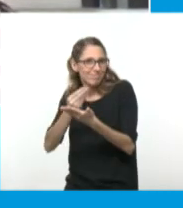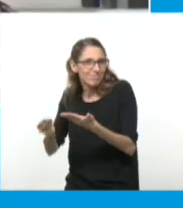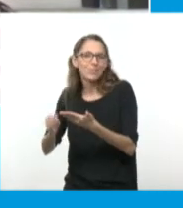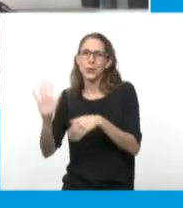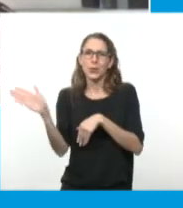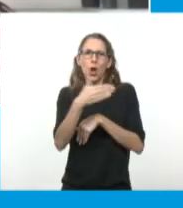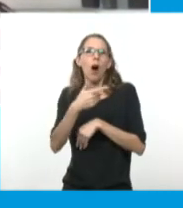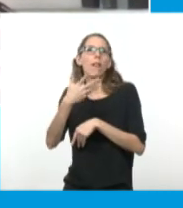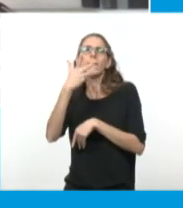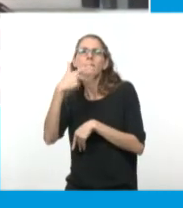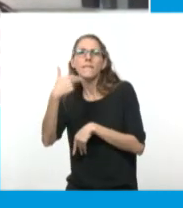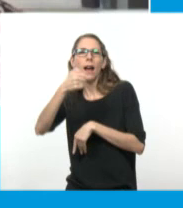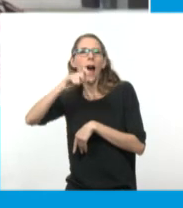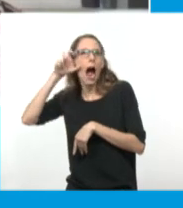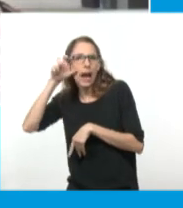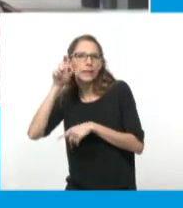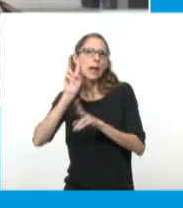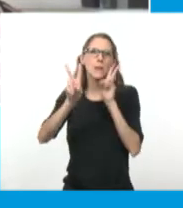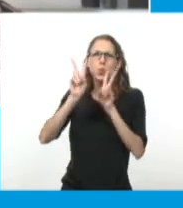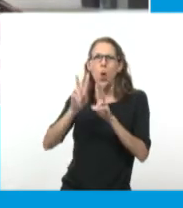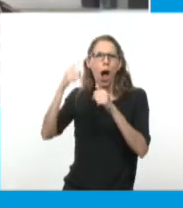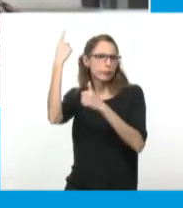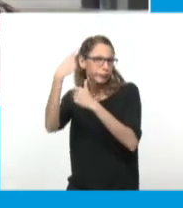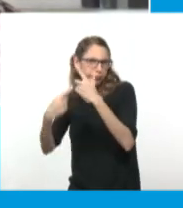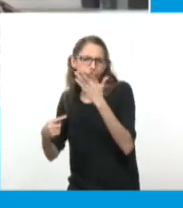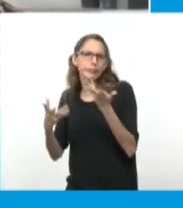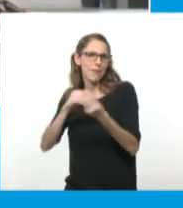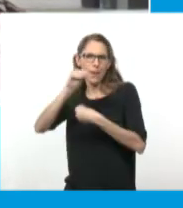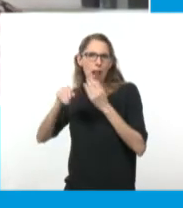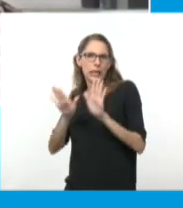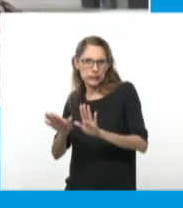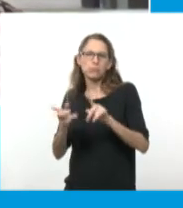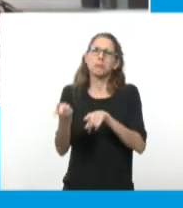mucho con el arte, el arte visual, también el arte dramático.